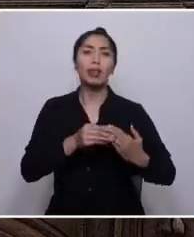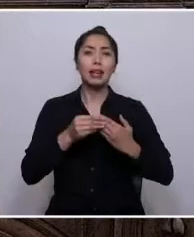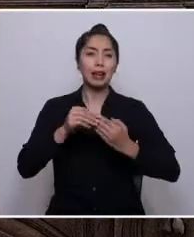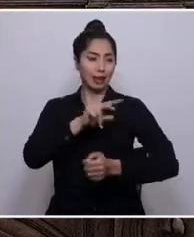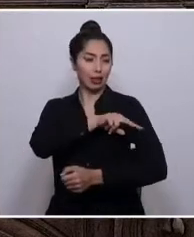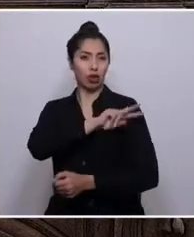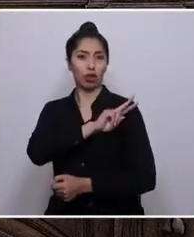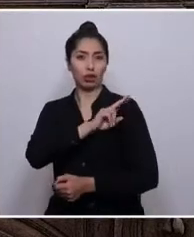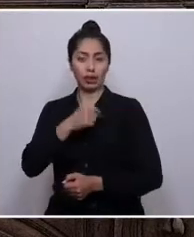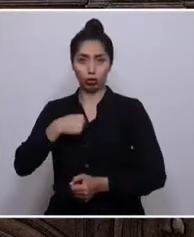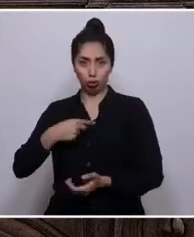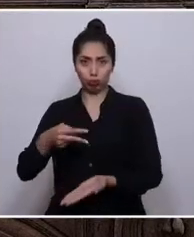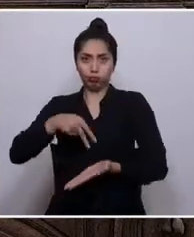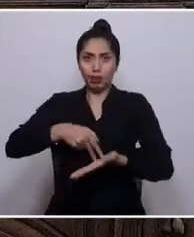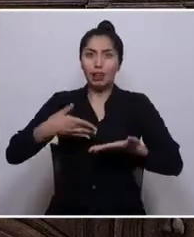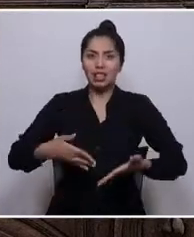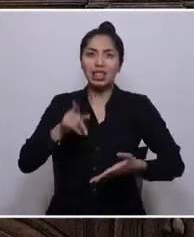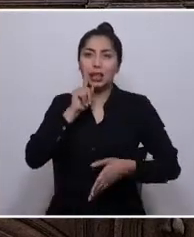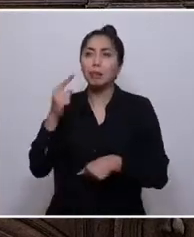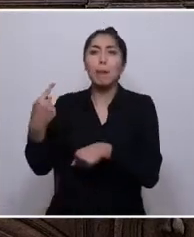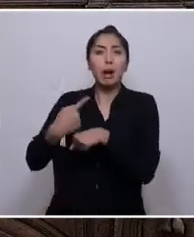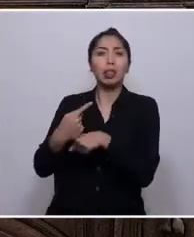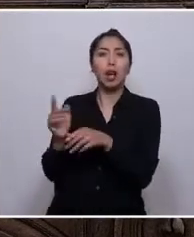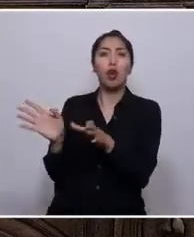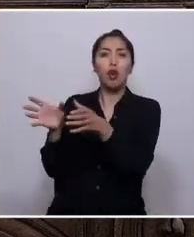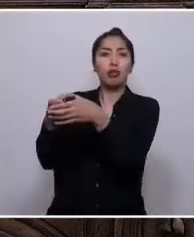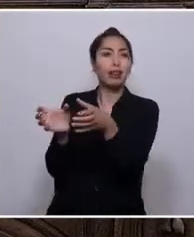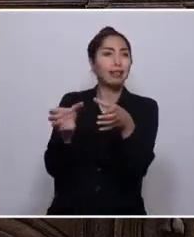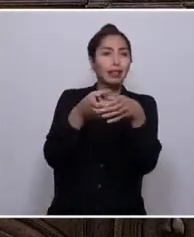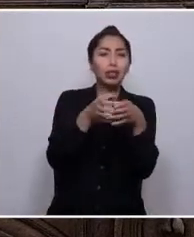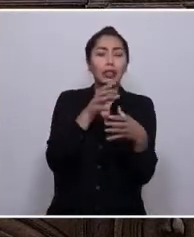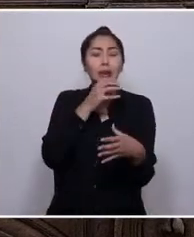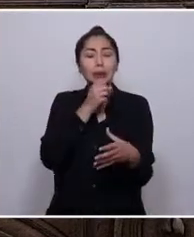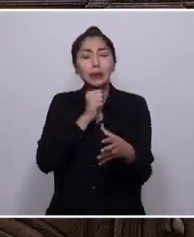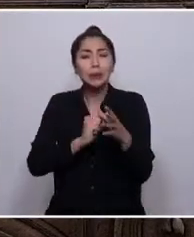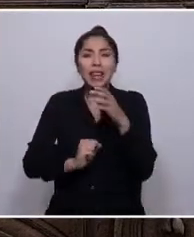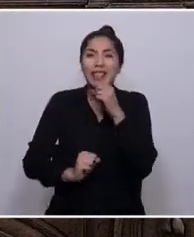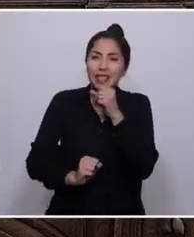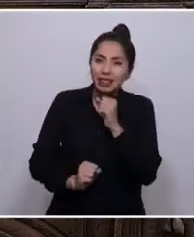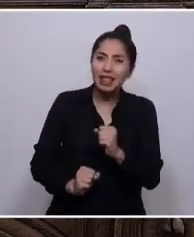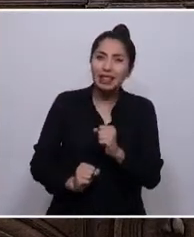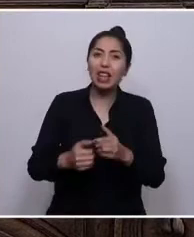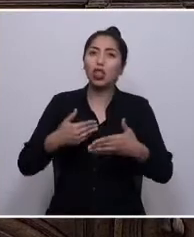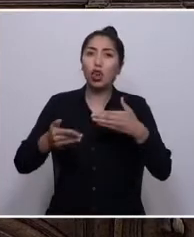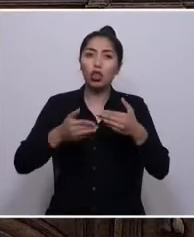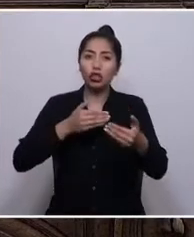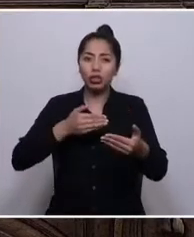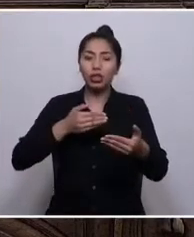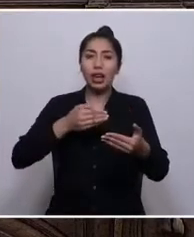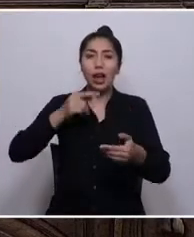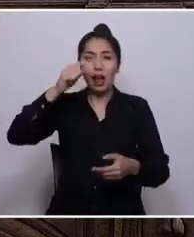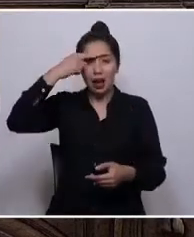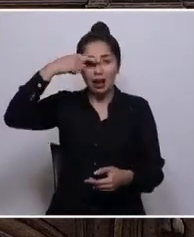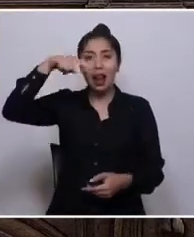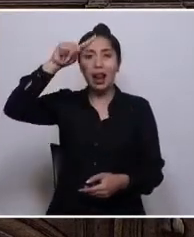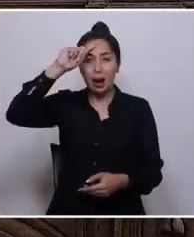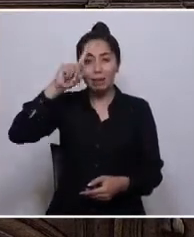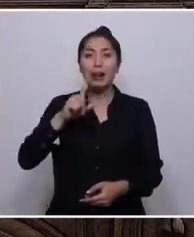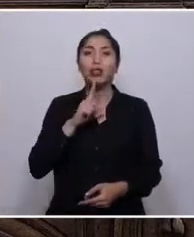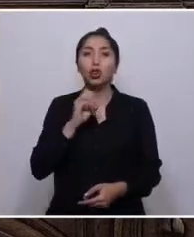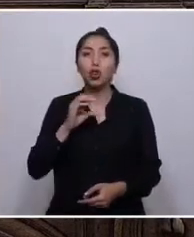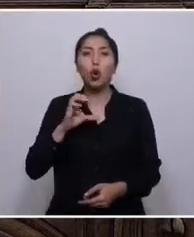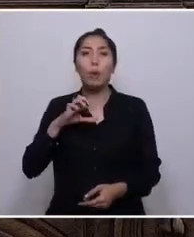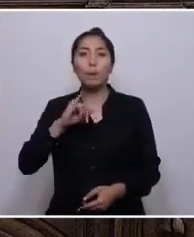aquí, mandatada por organizaciones en resistencias de Calama, Tocopilla y Antofagasta, para hacer